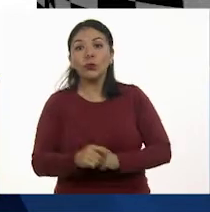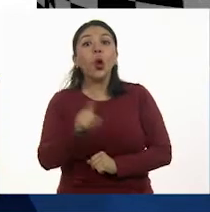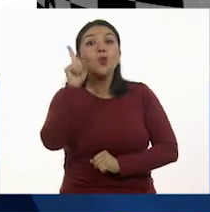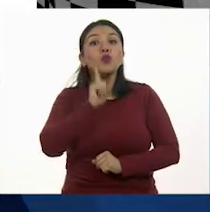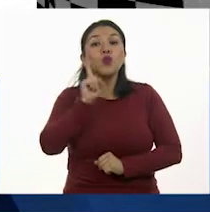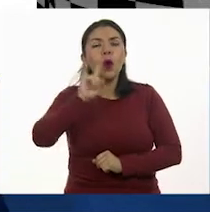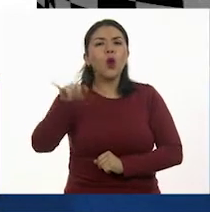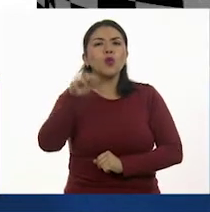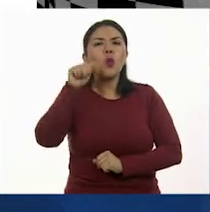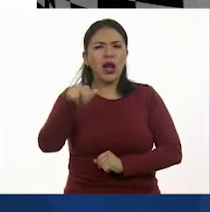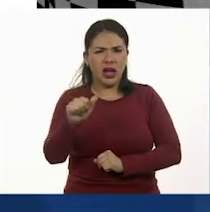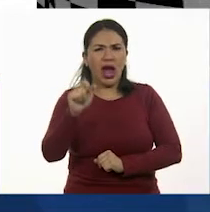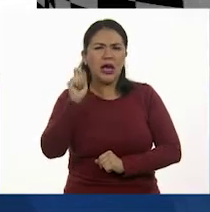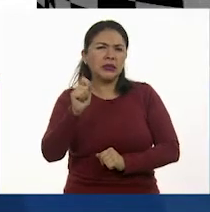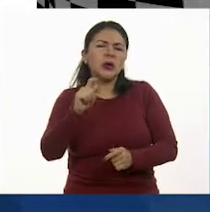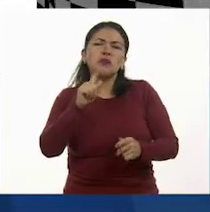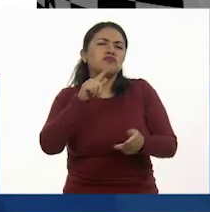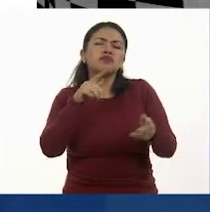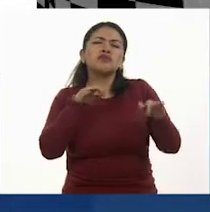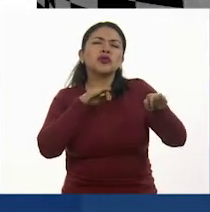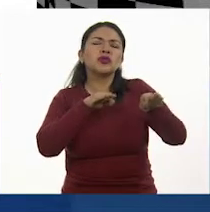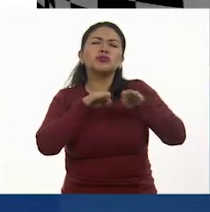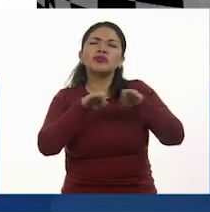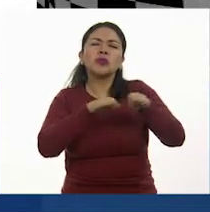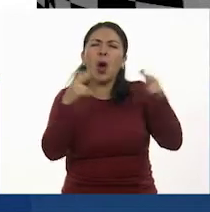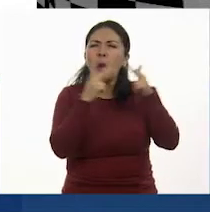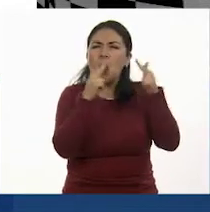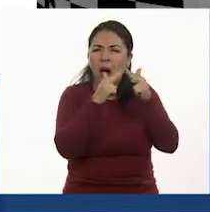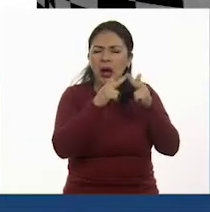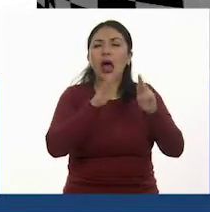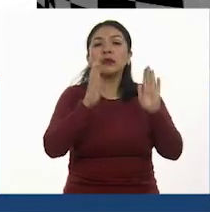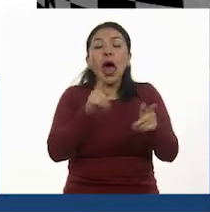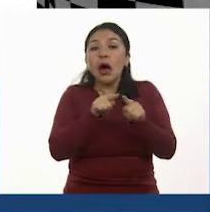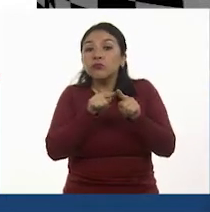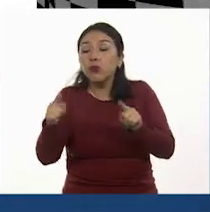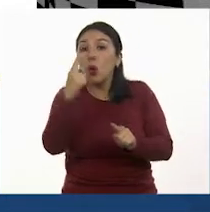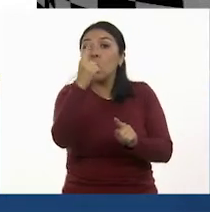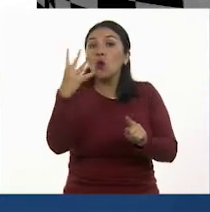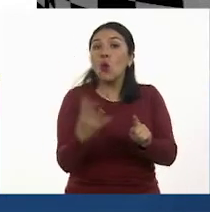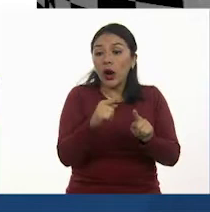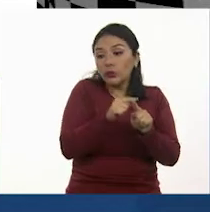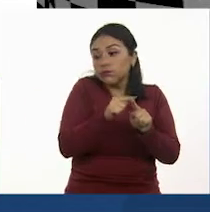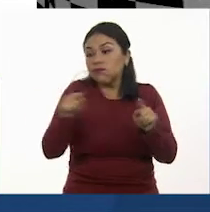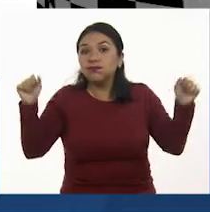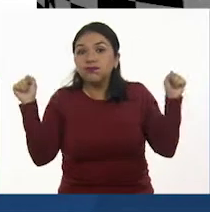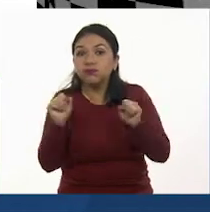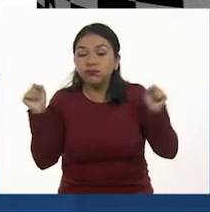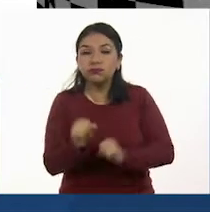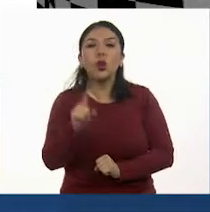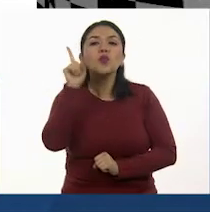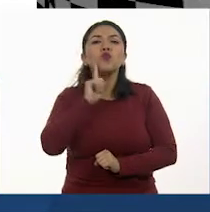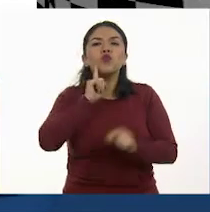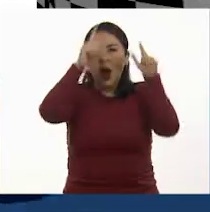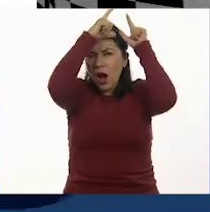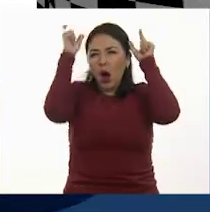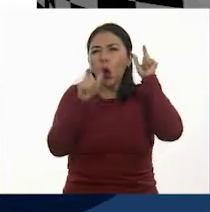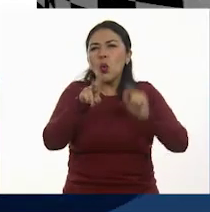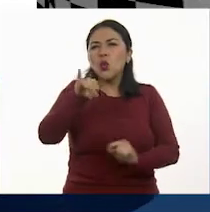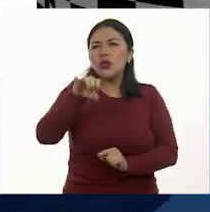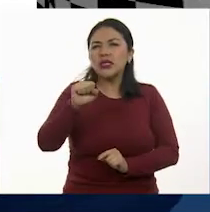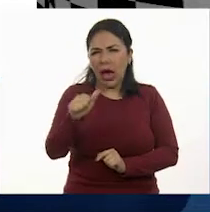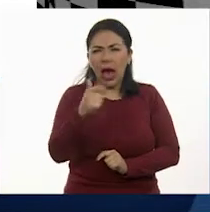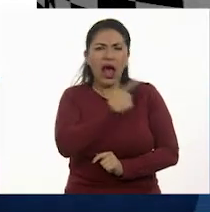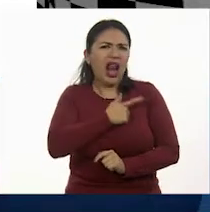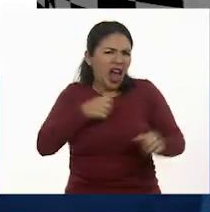ama de casa, ha avanzado un cuarto del recorrido. Luisa, enfermera del Centro de Salud y Atleta de Corazón,